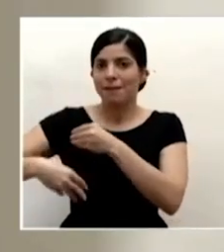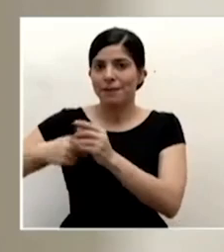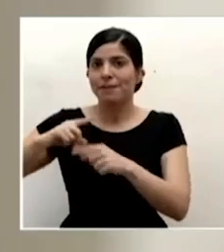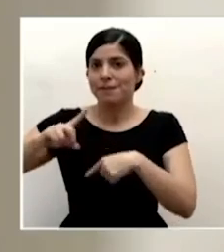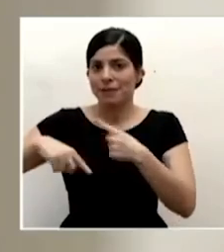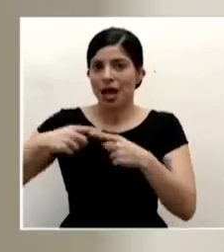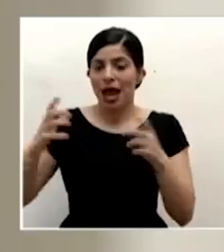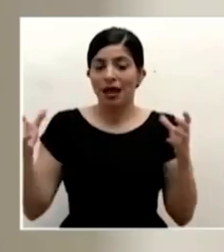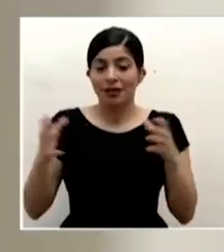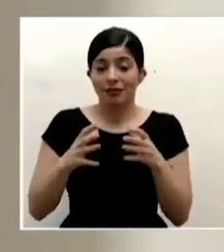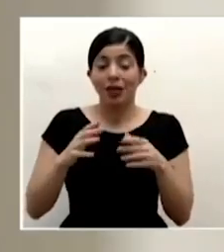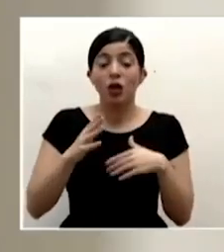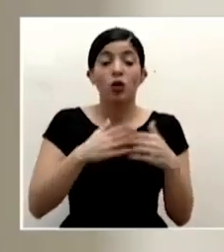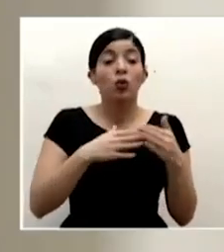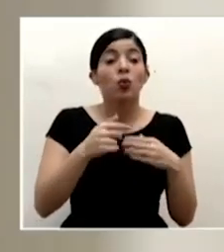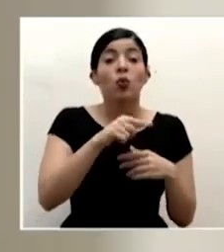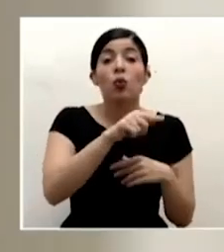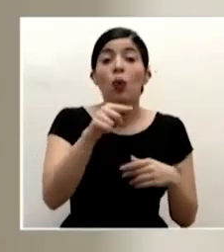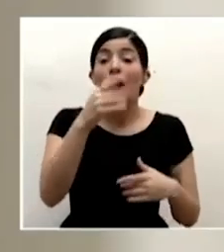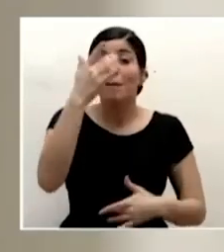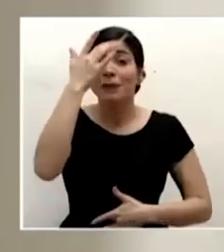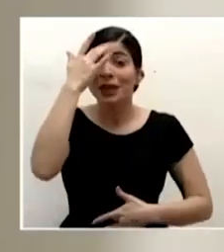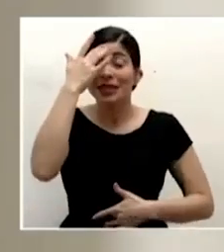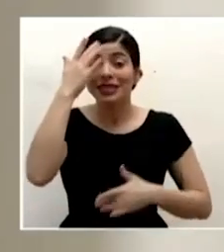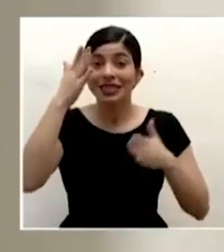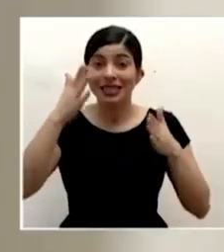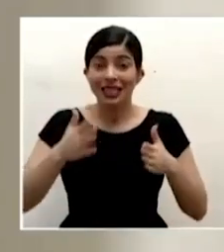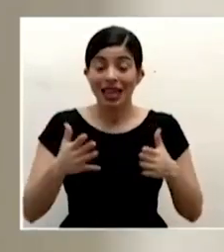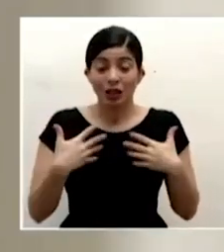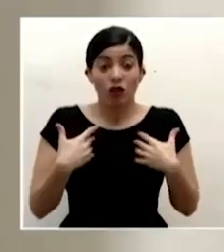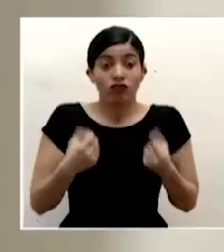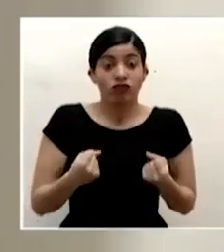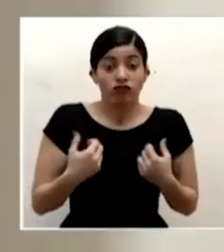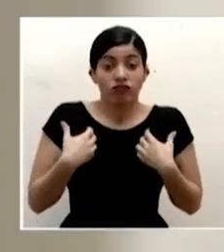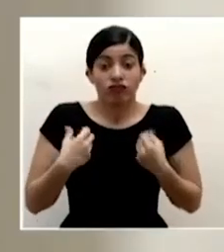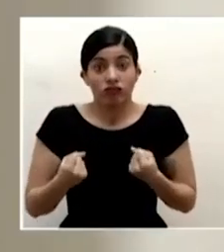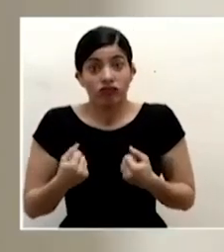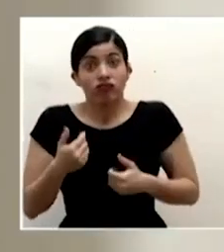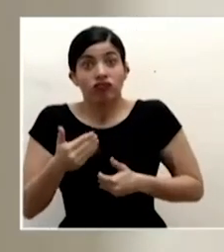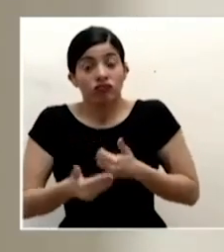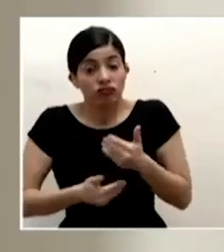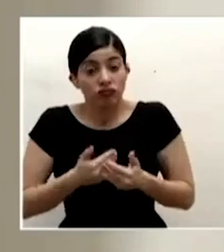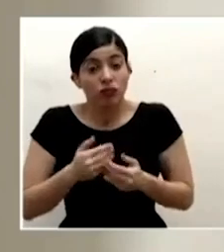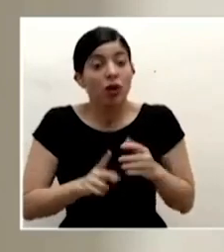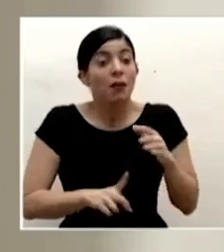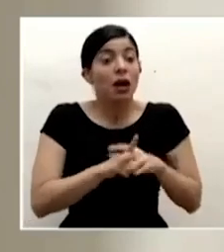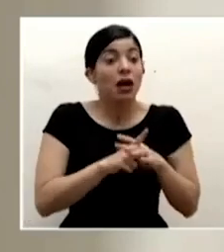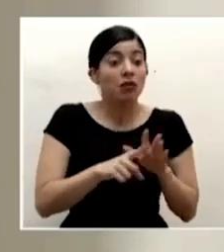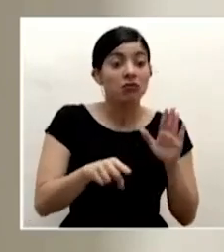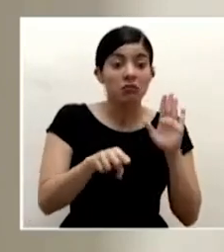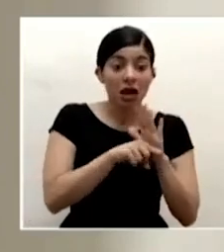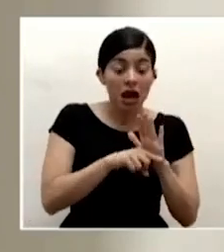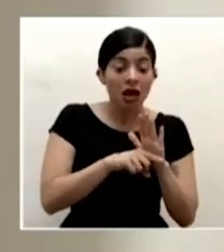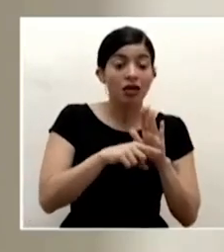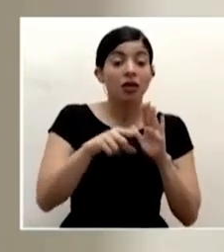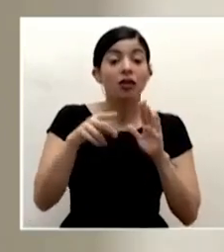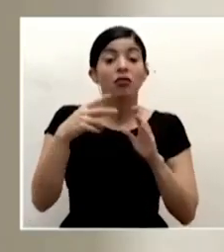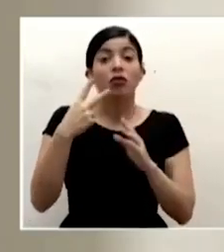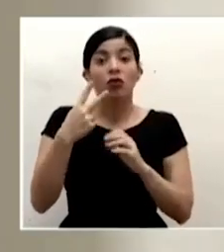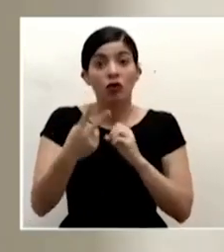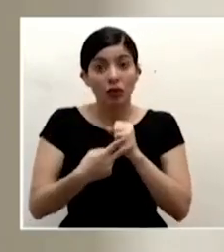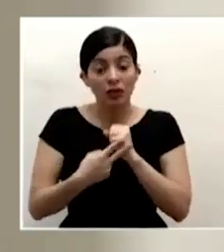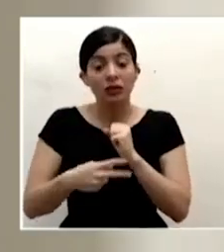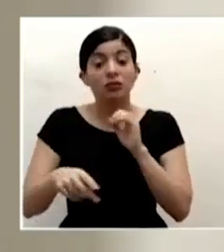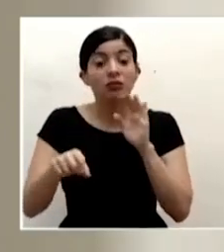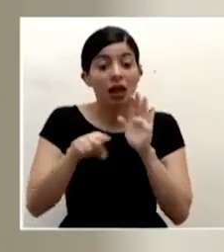pacientes que van evolucionando positivamente que van dando negativo en dos pruebas consecutivas y que